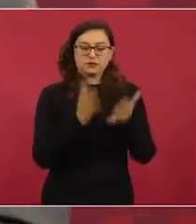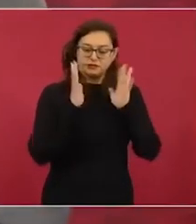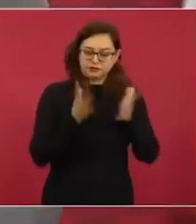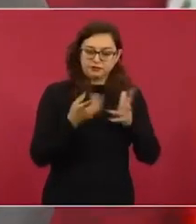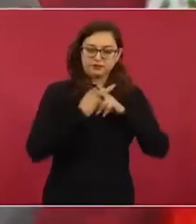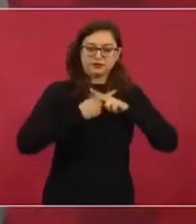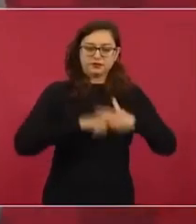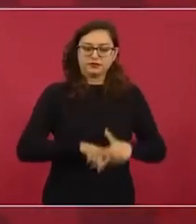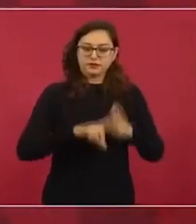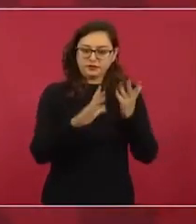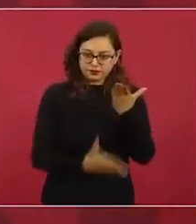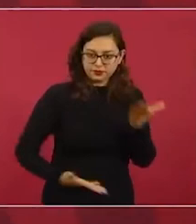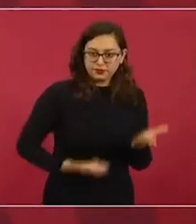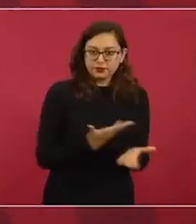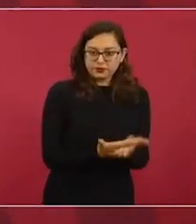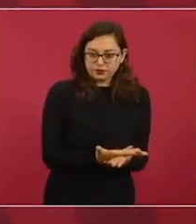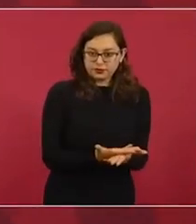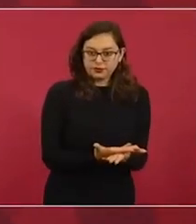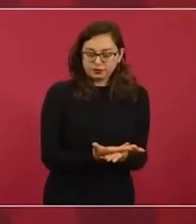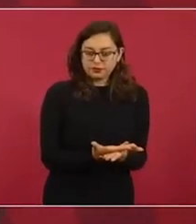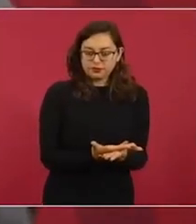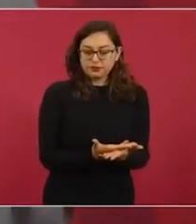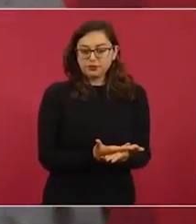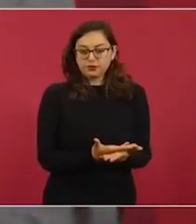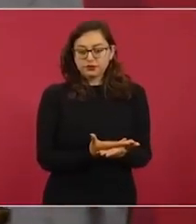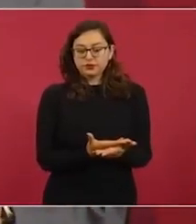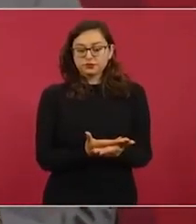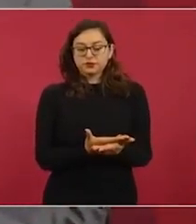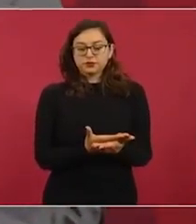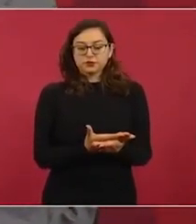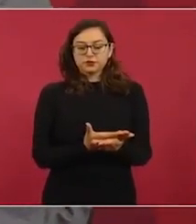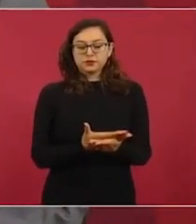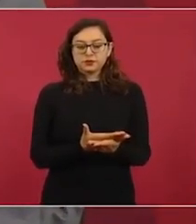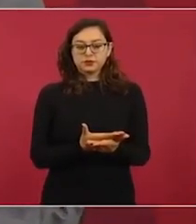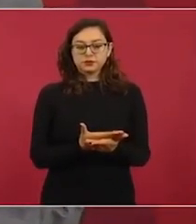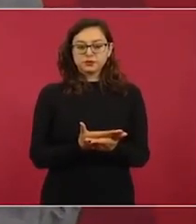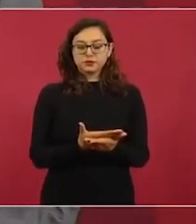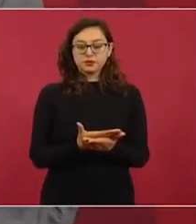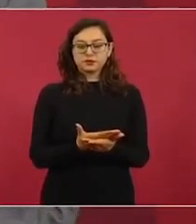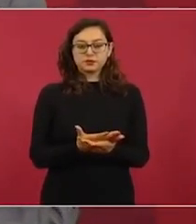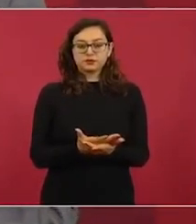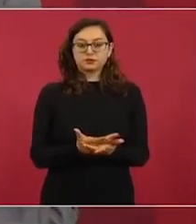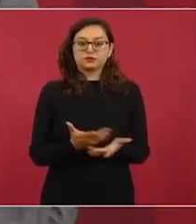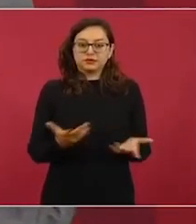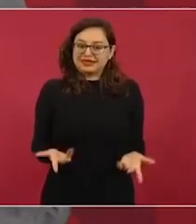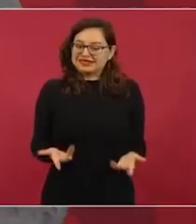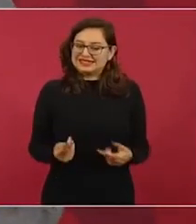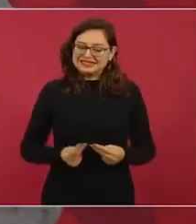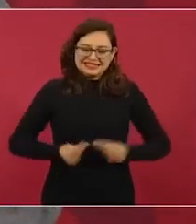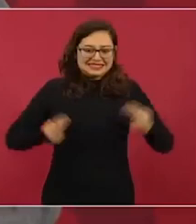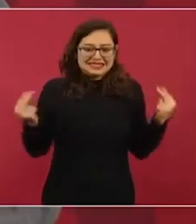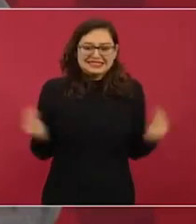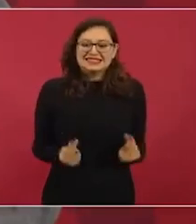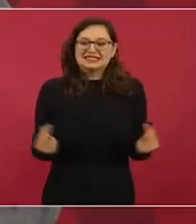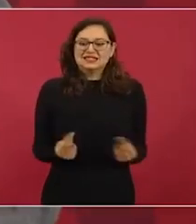es necesaria la integración,